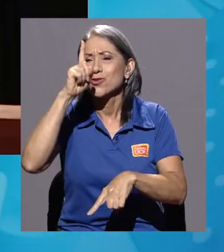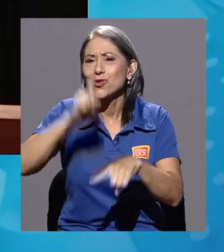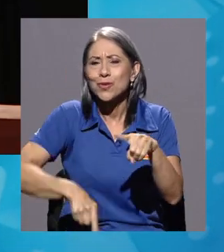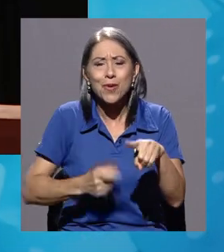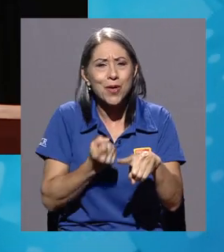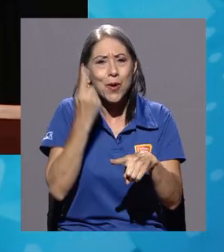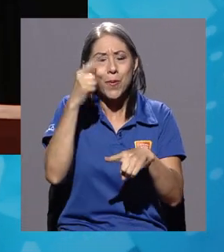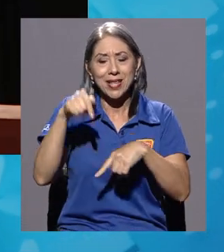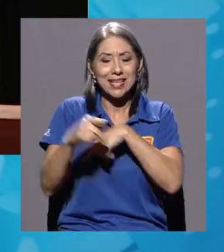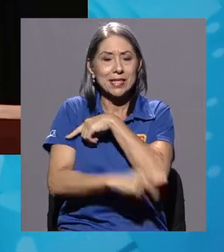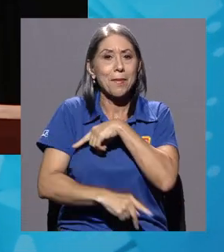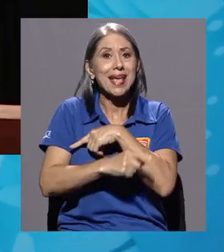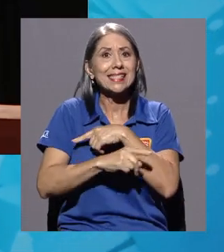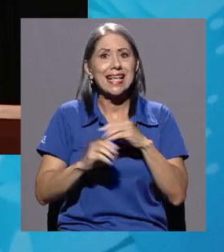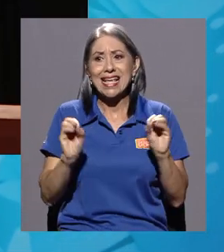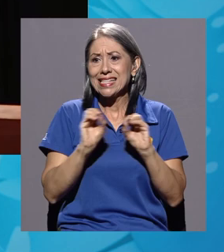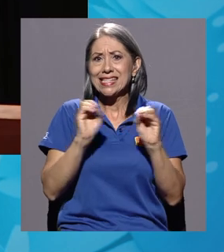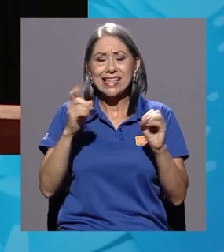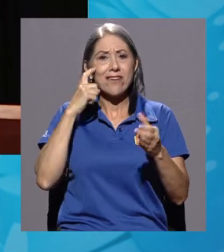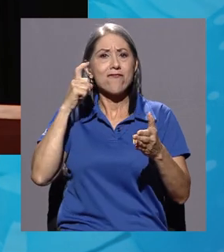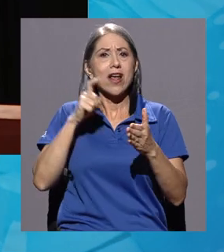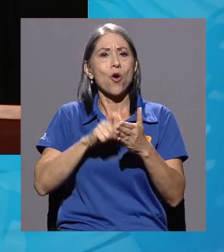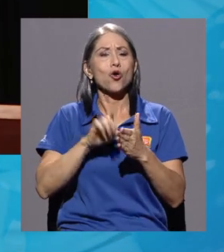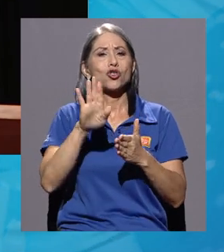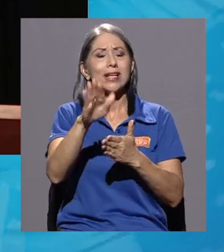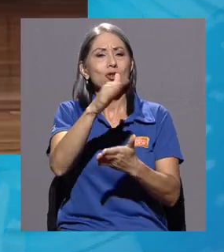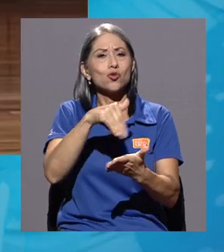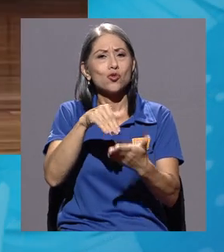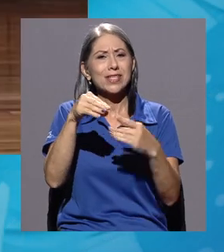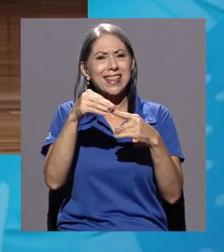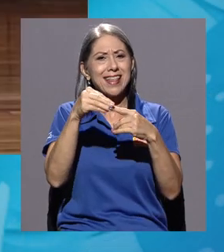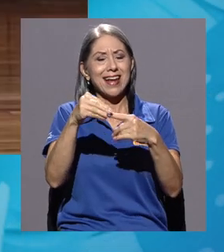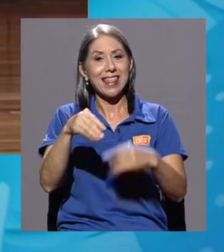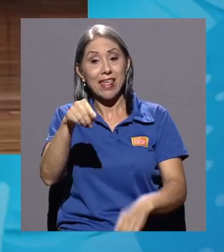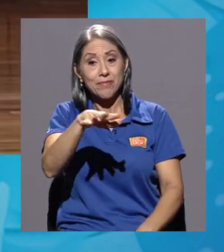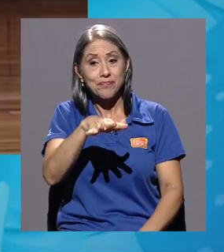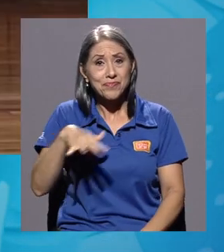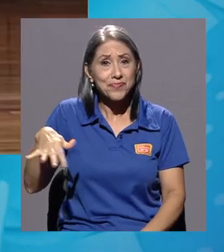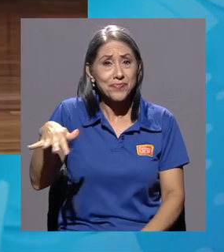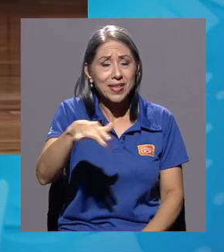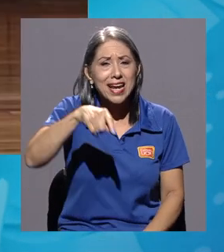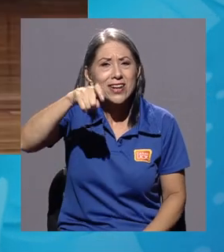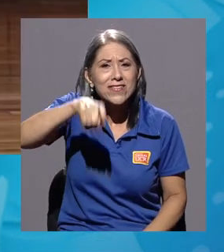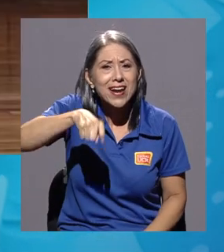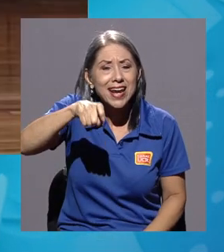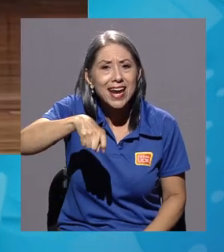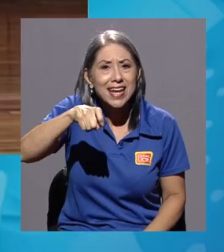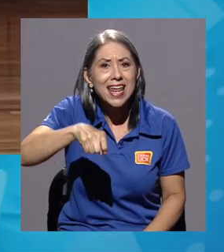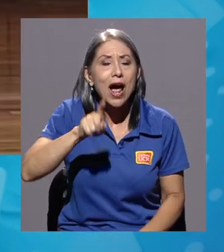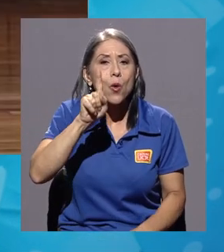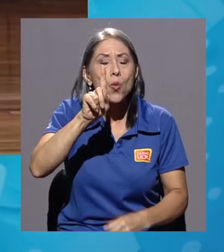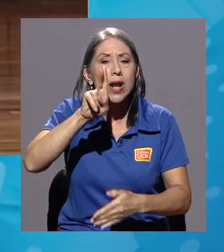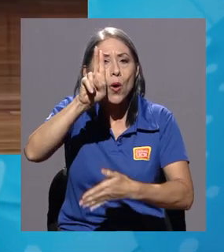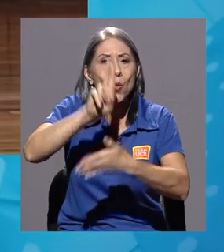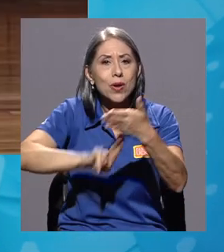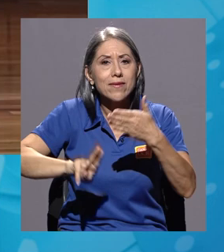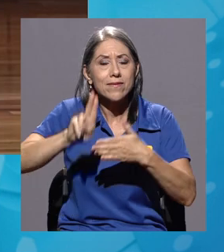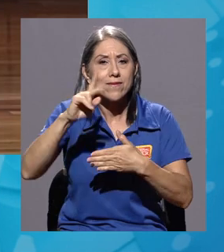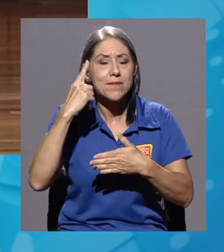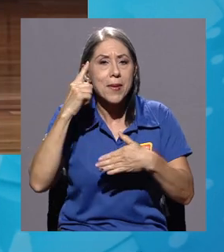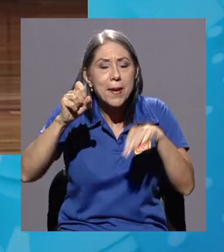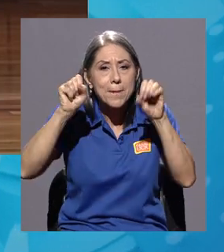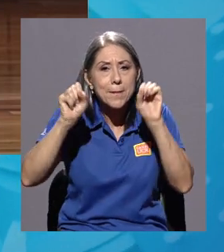sin reconocer su centralidad ese estado requería de una universidad